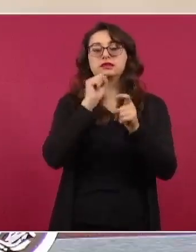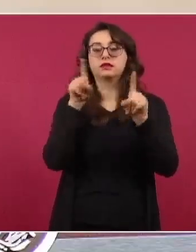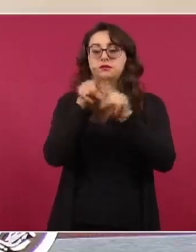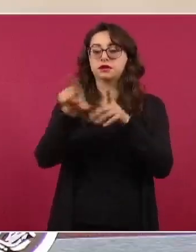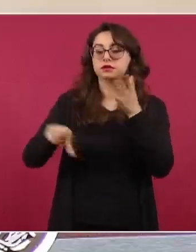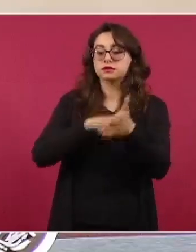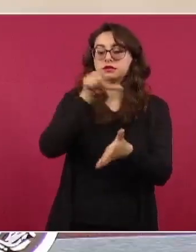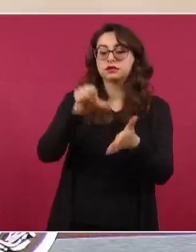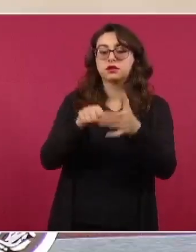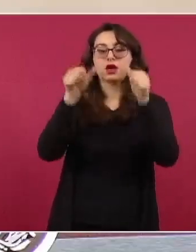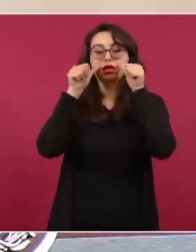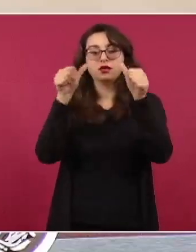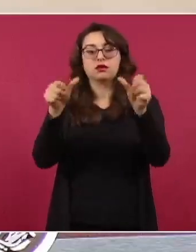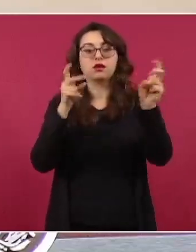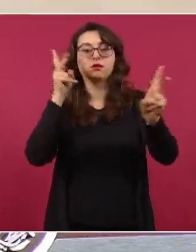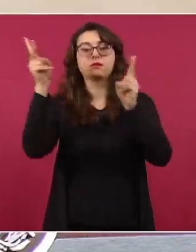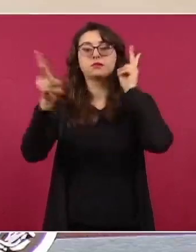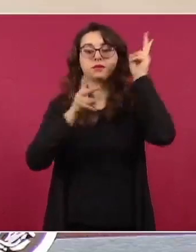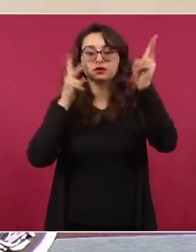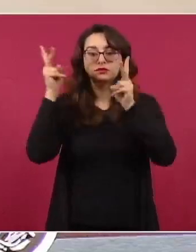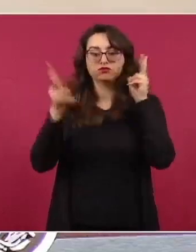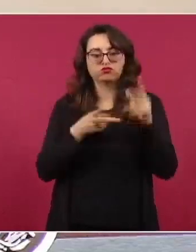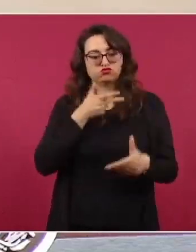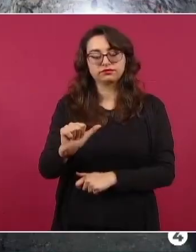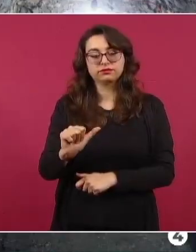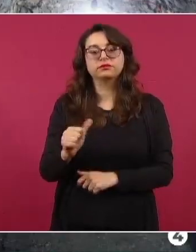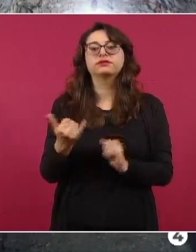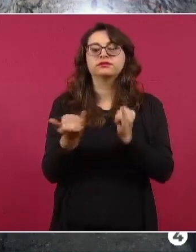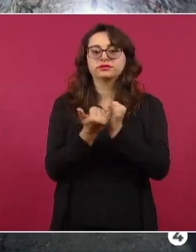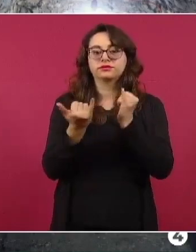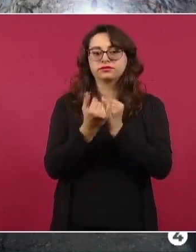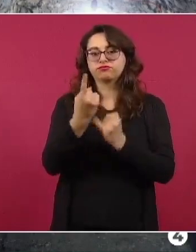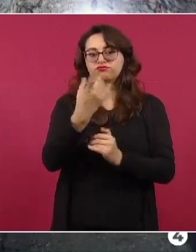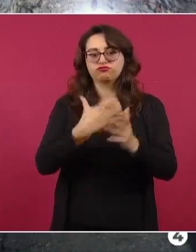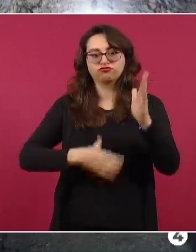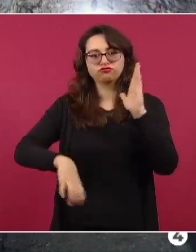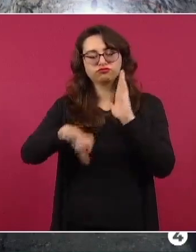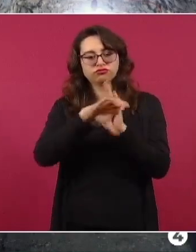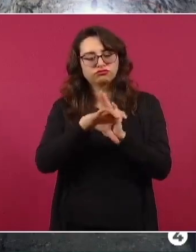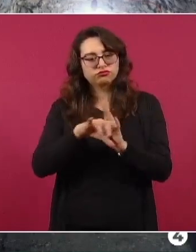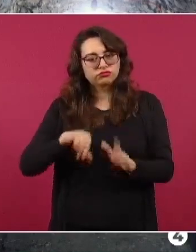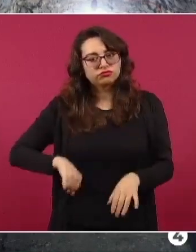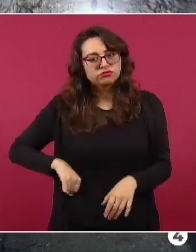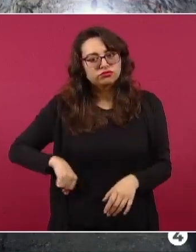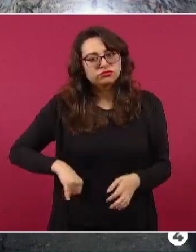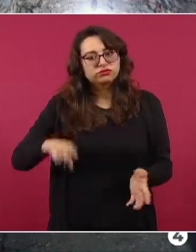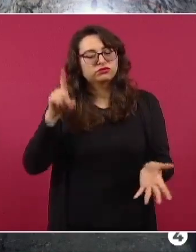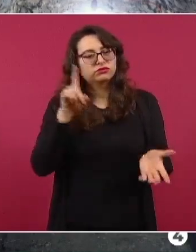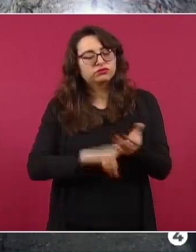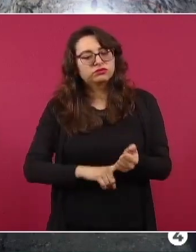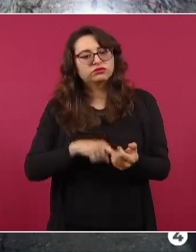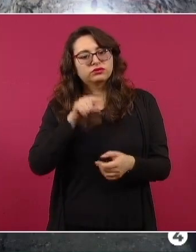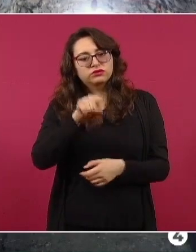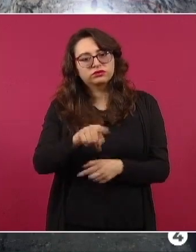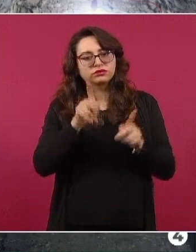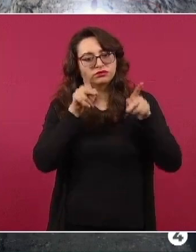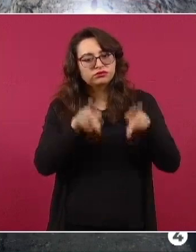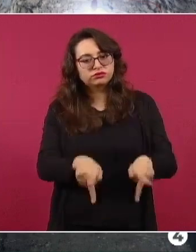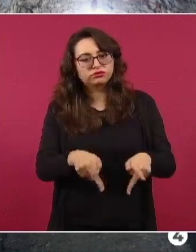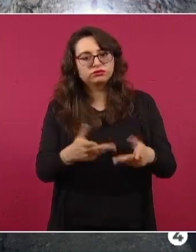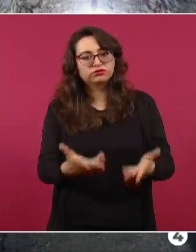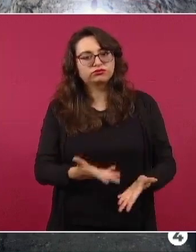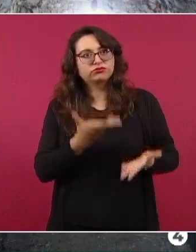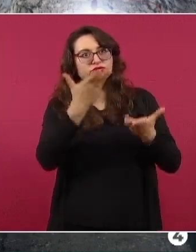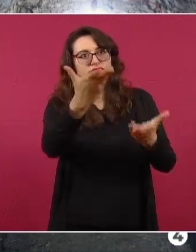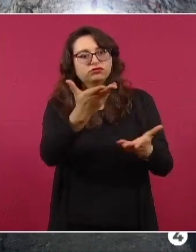Nacional, indicó que los trabajos se están desarrollando en Moral Reforma Tabasco. Aseveró que entre los tramos 1 y